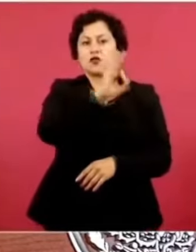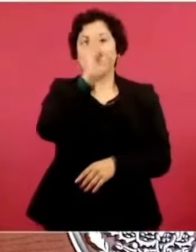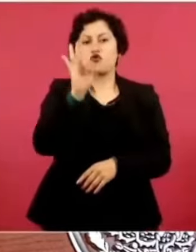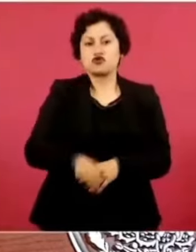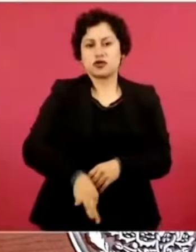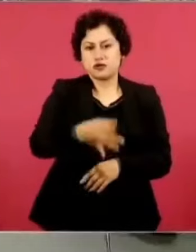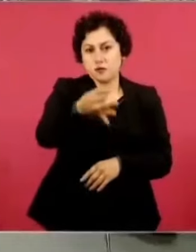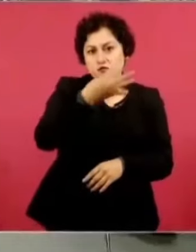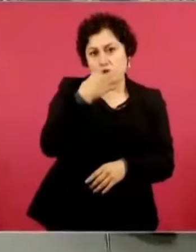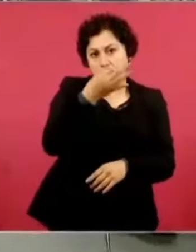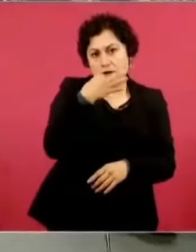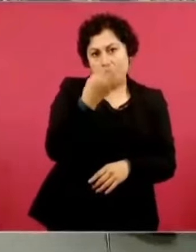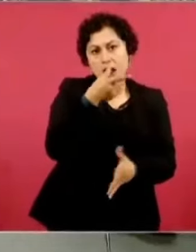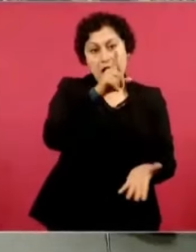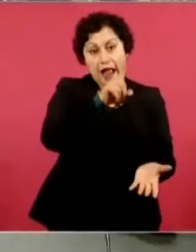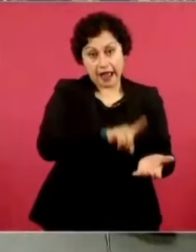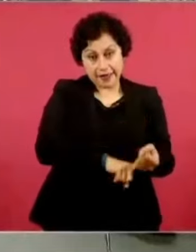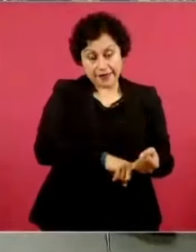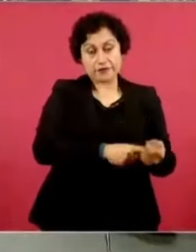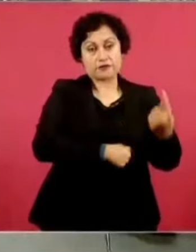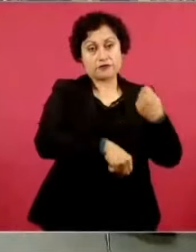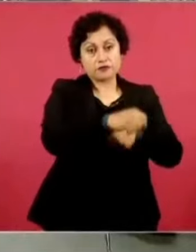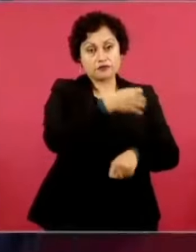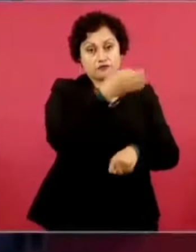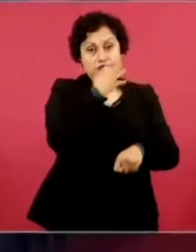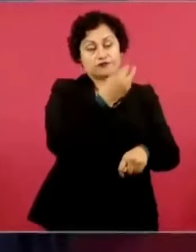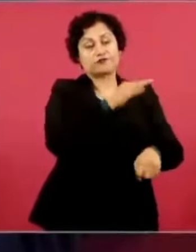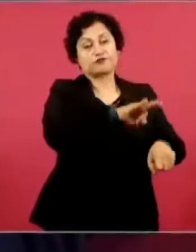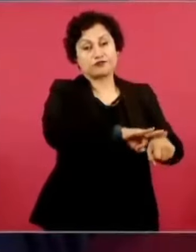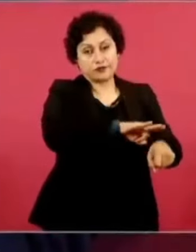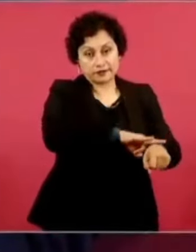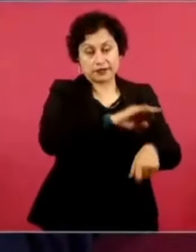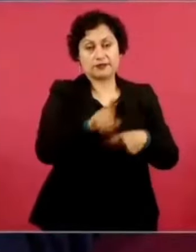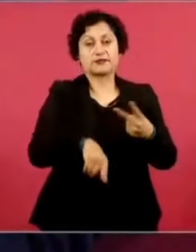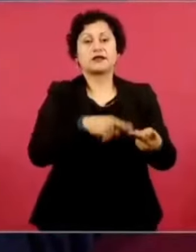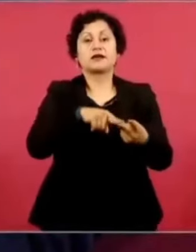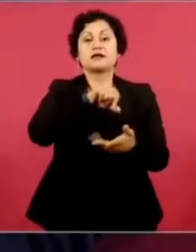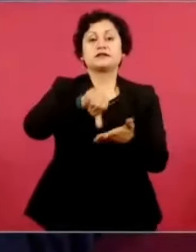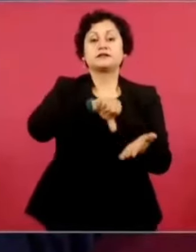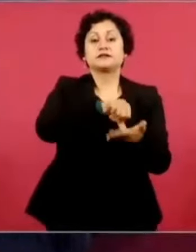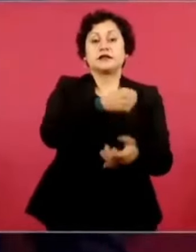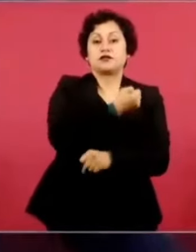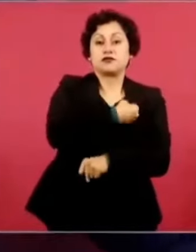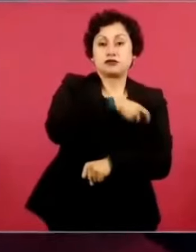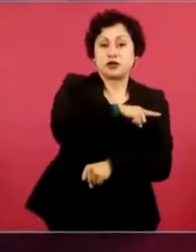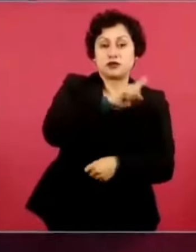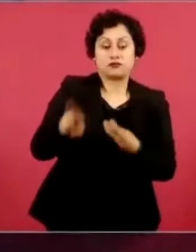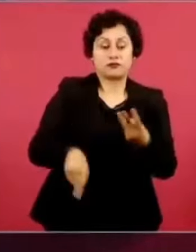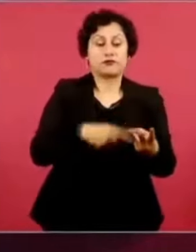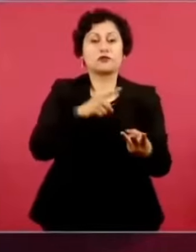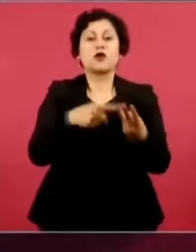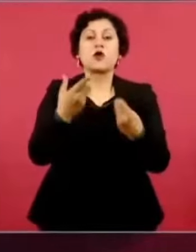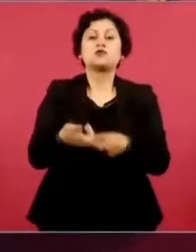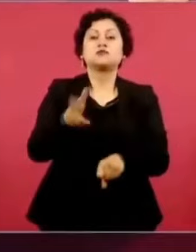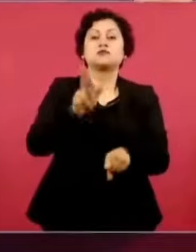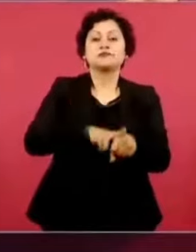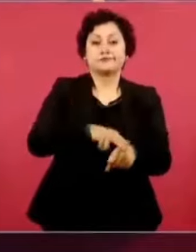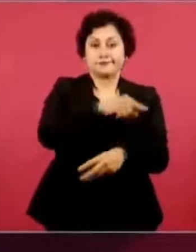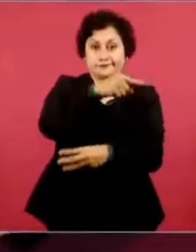abasto en farmacias, de centros de salud y de hospitales y en